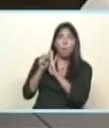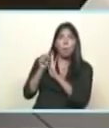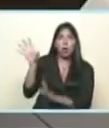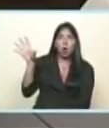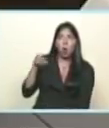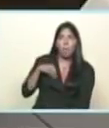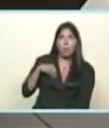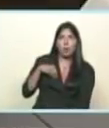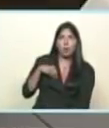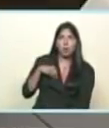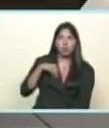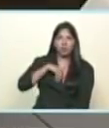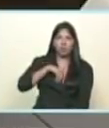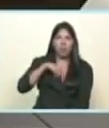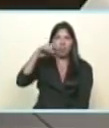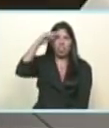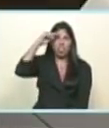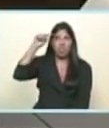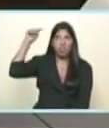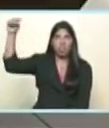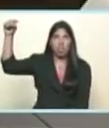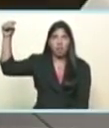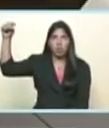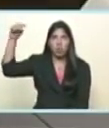pegado lo malo de esa